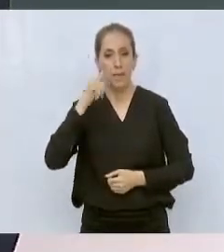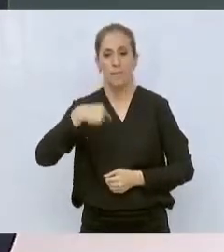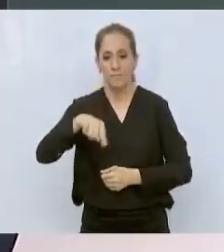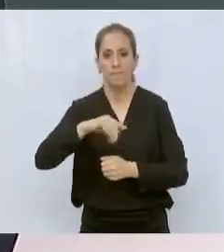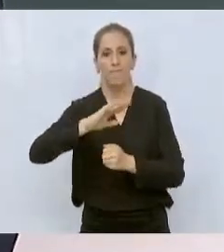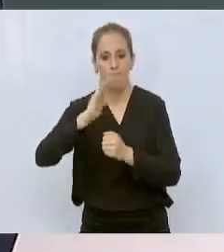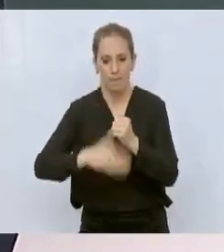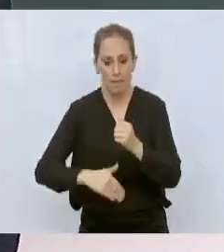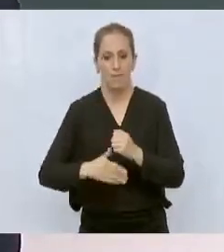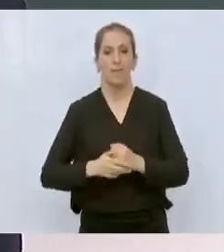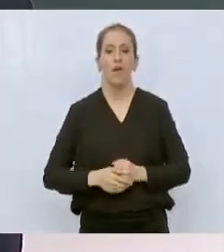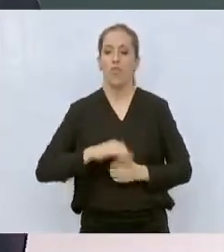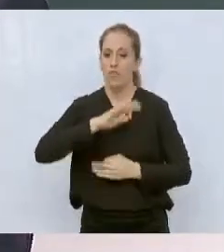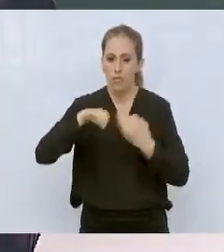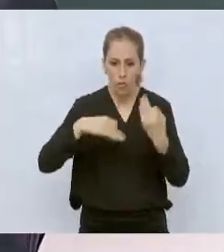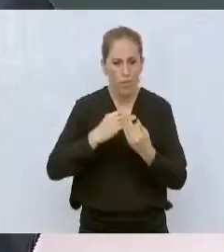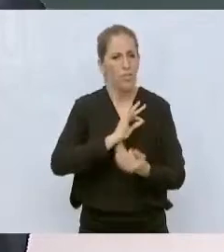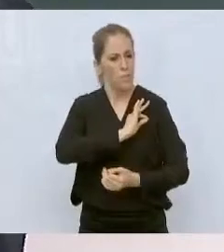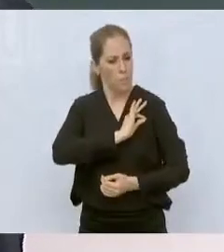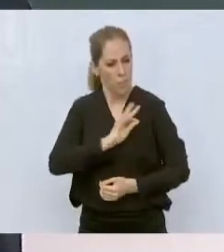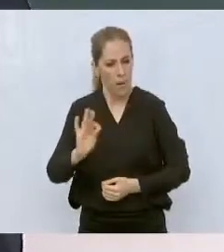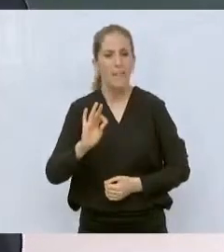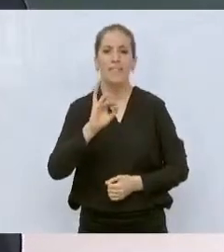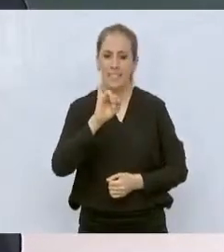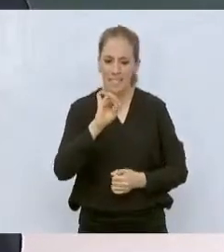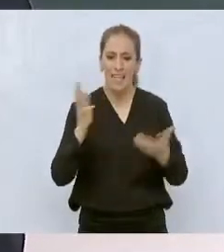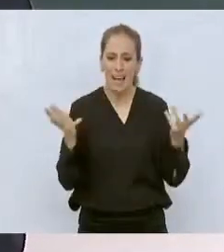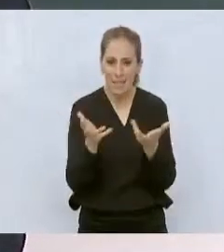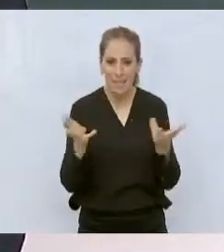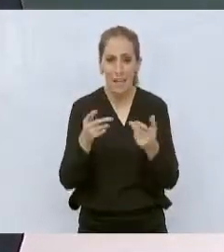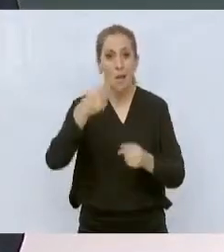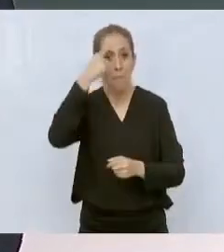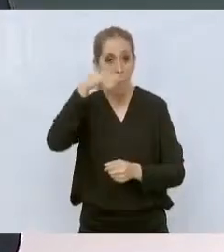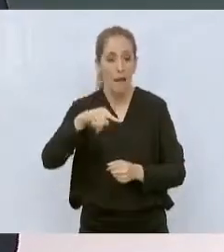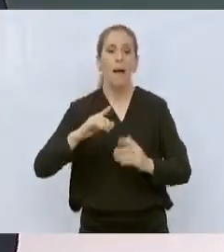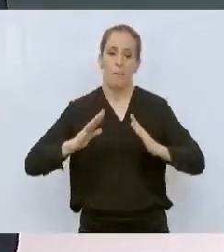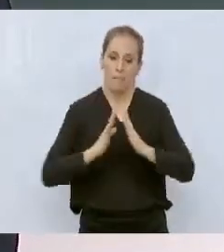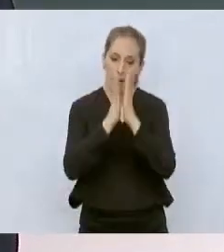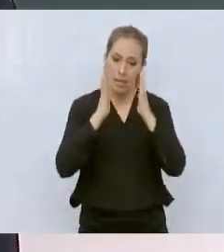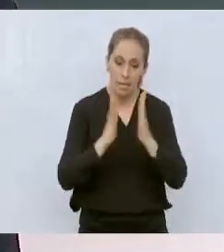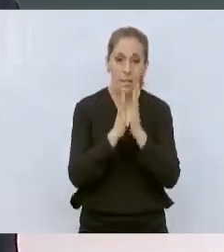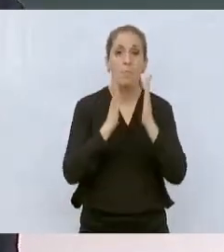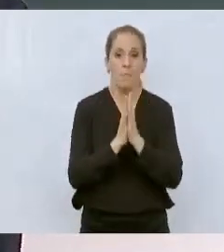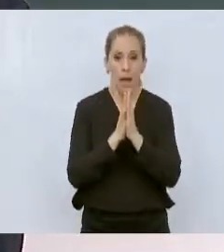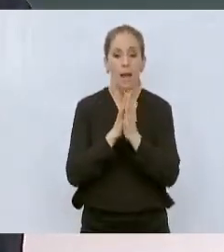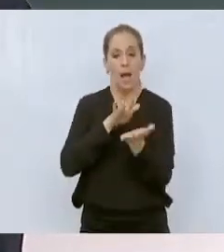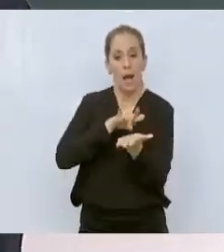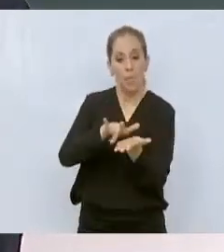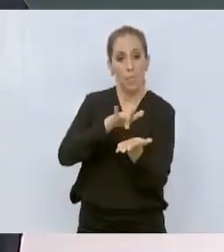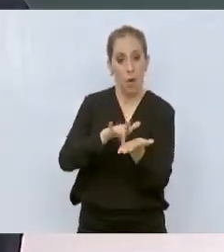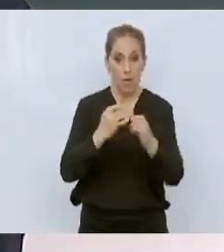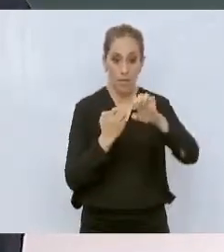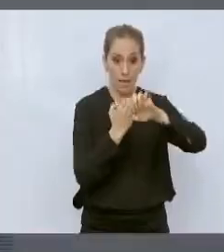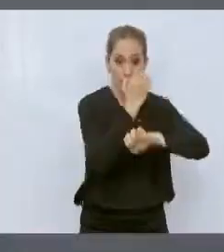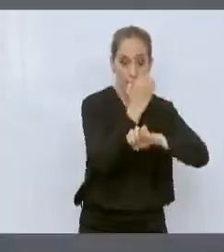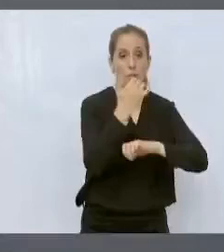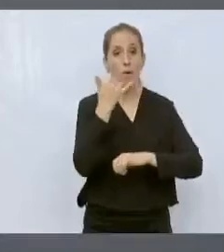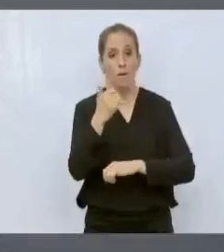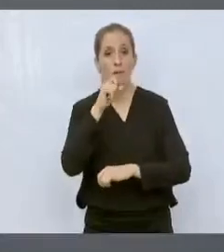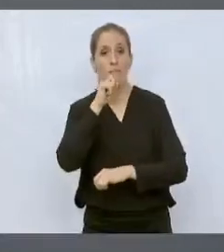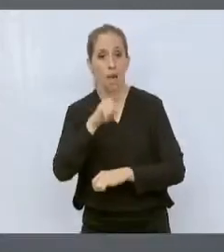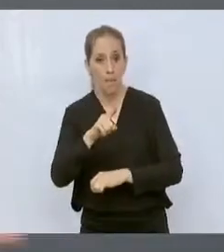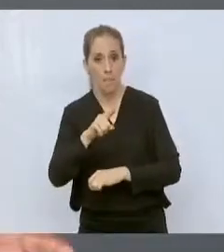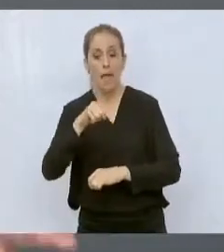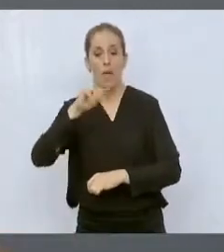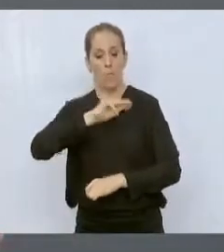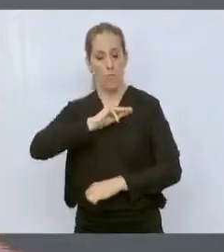esto ha sido con participación de los recursos tanto estatales como municipales. Los programas que usted ha llevado a